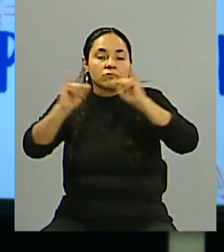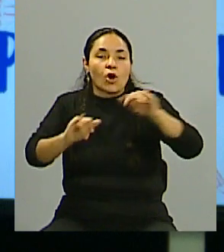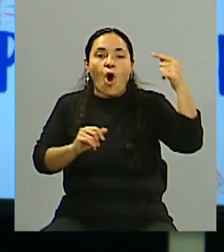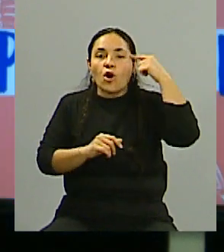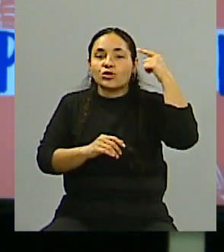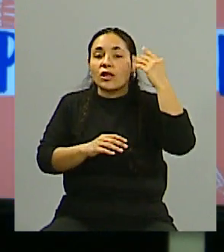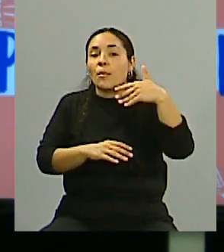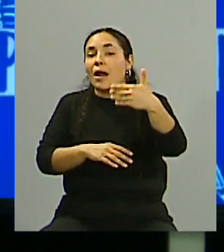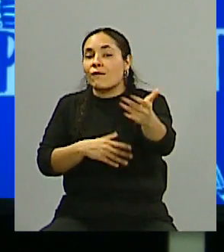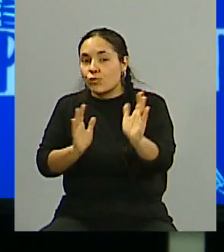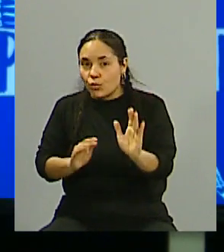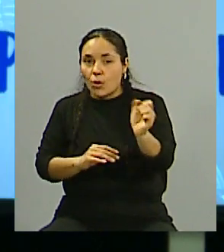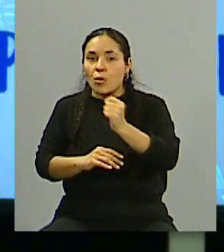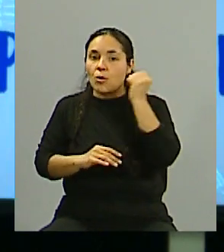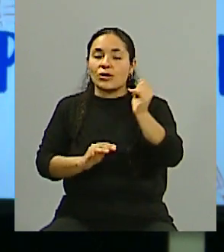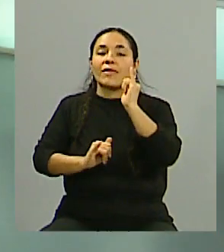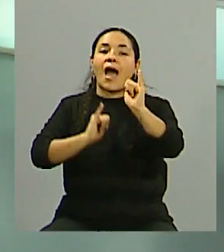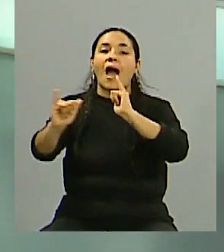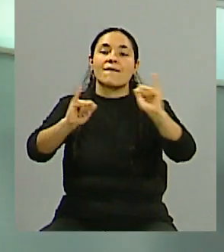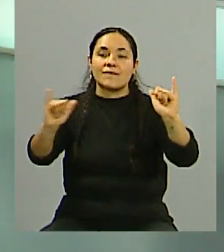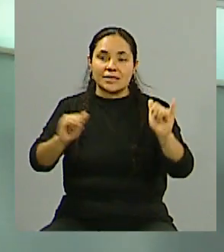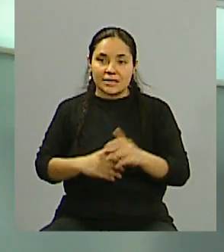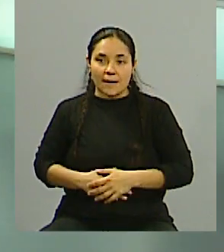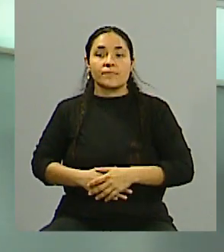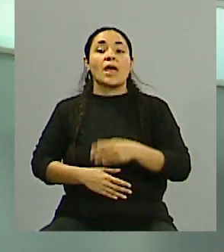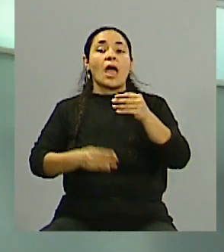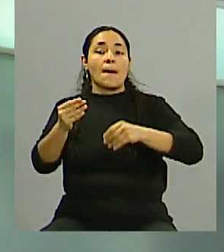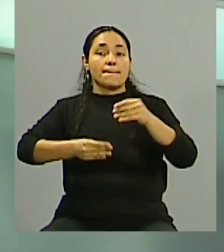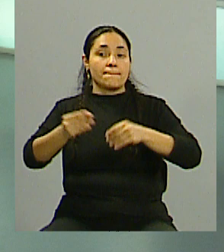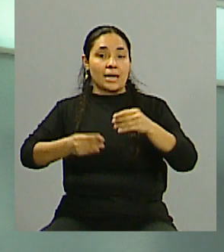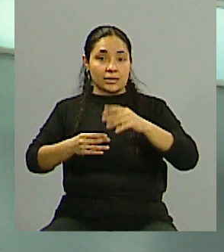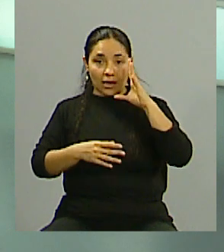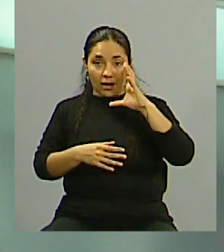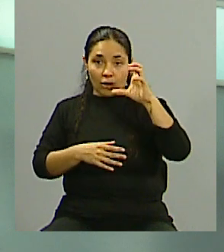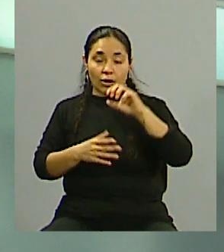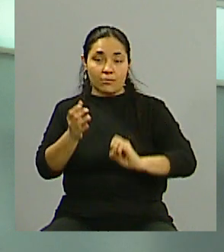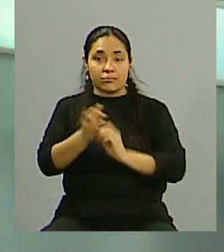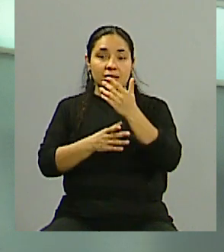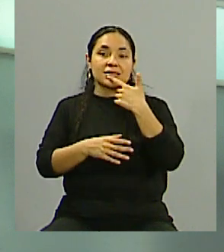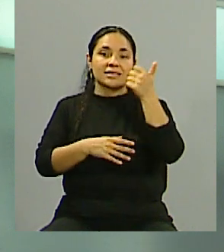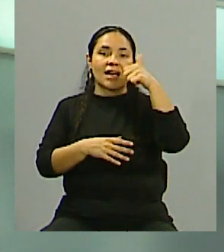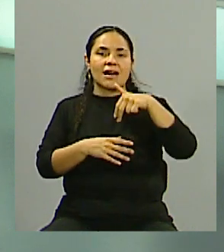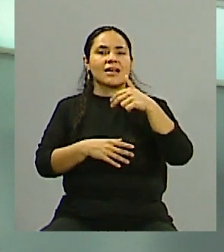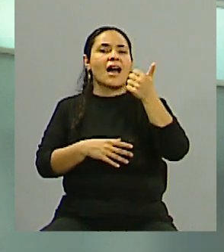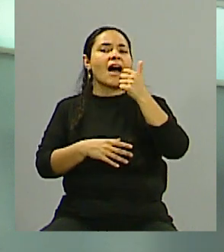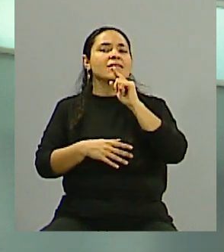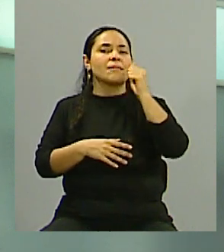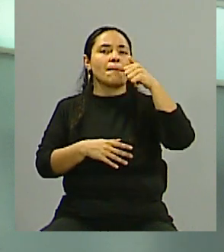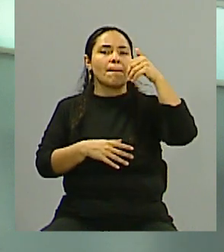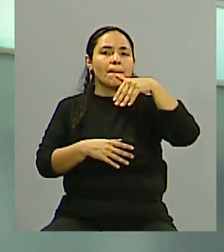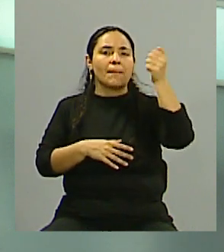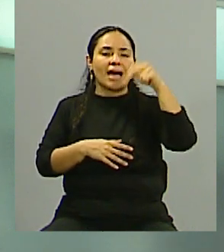próximas oportunidades, creo que es importante. Bueno, la empresa que recordemos fue creada por Sam Antman, que es el dueño de